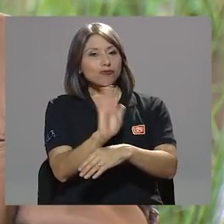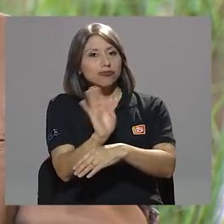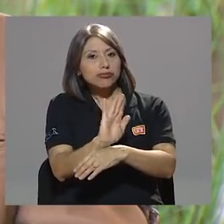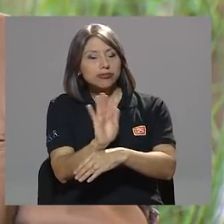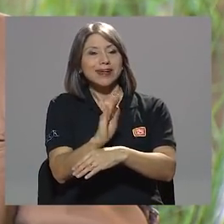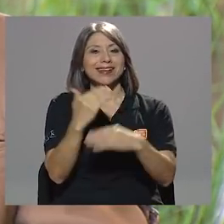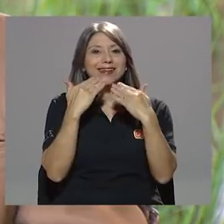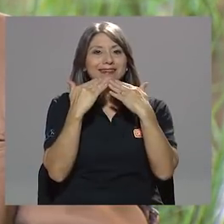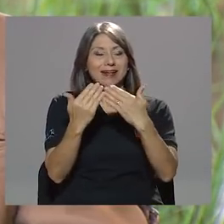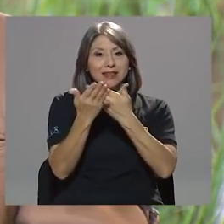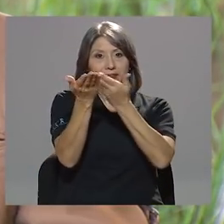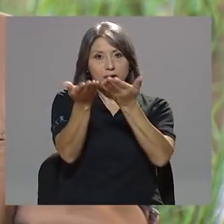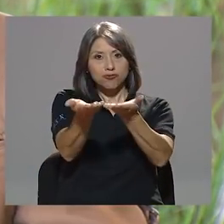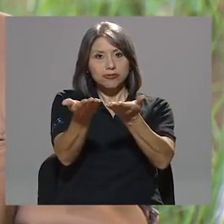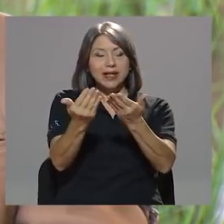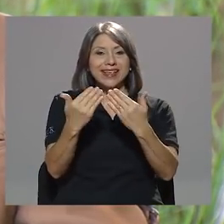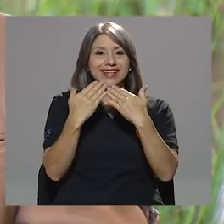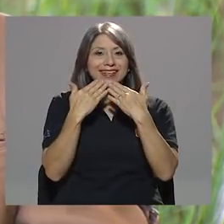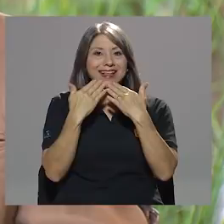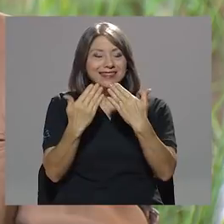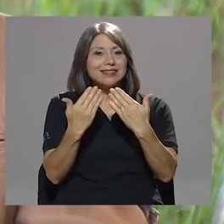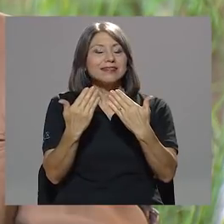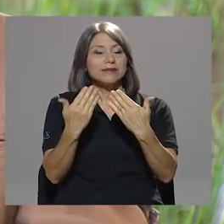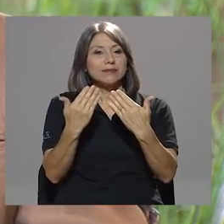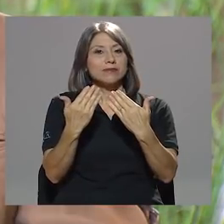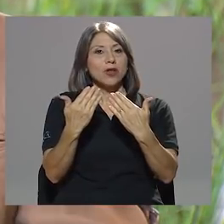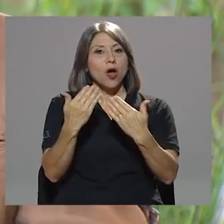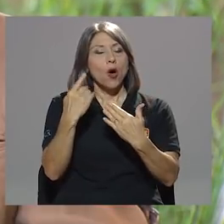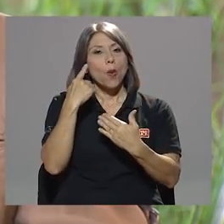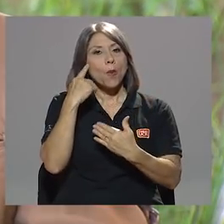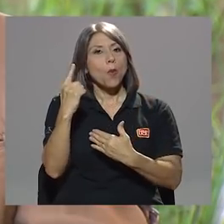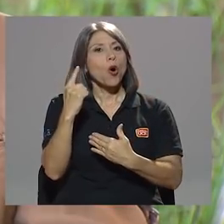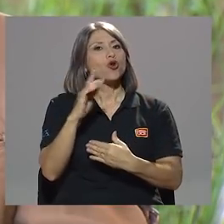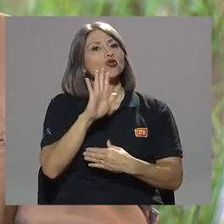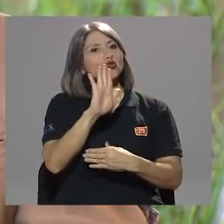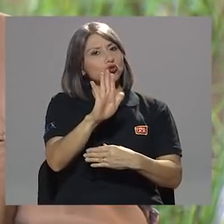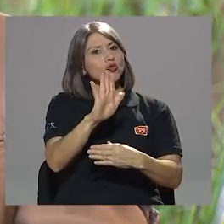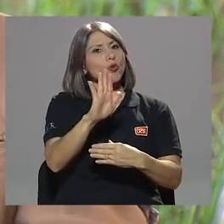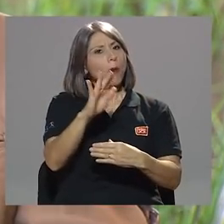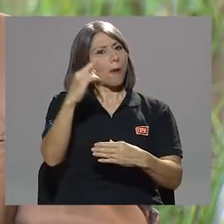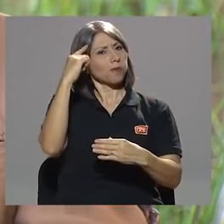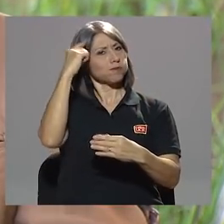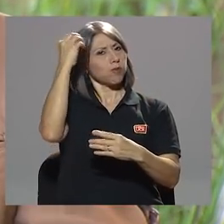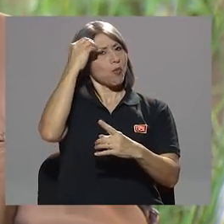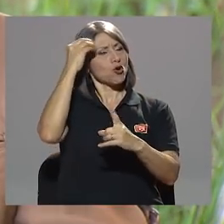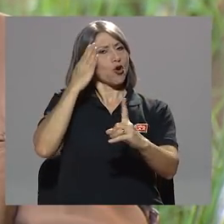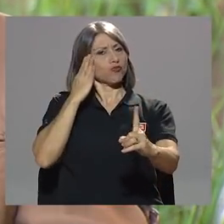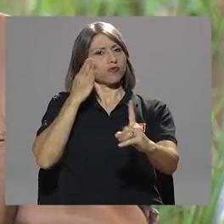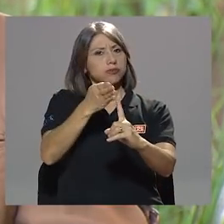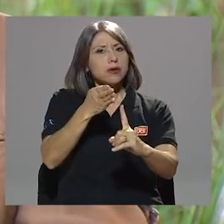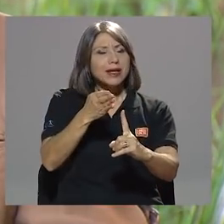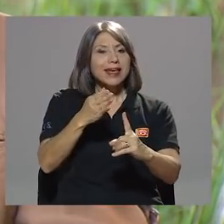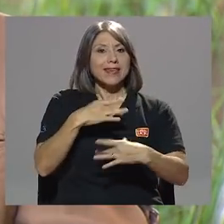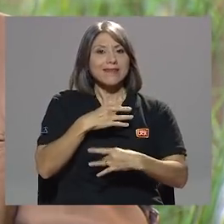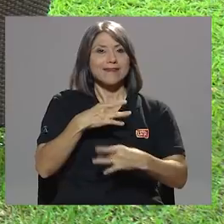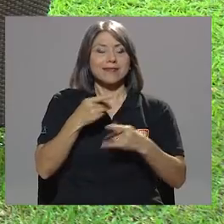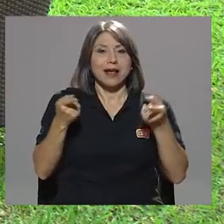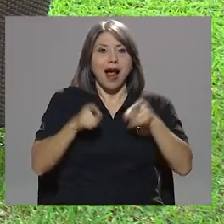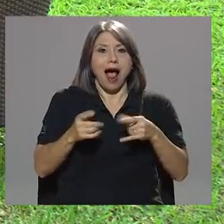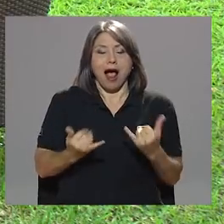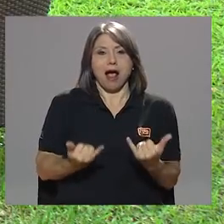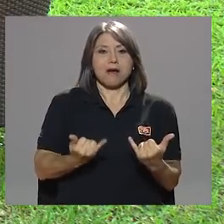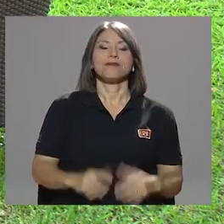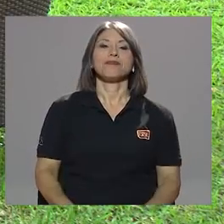televidentes y muchísimas gracias de verdad por su objetividad y interesarse en el caso actualmente.